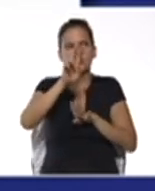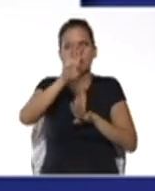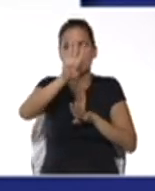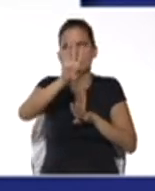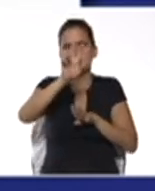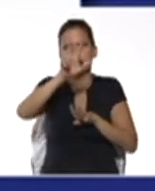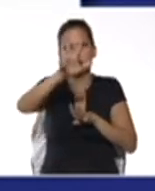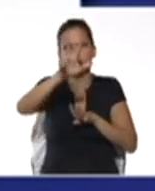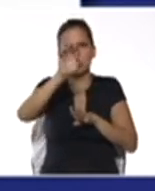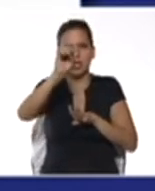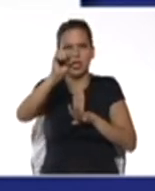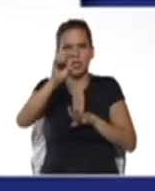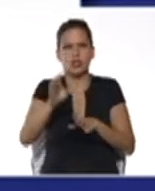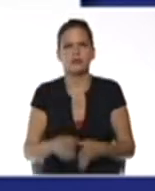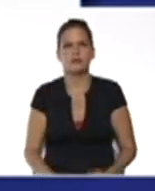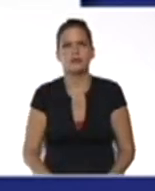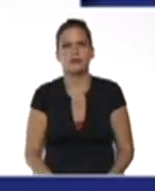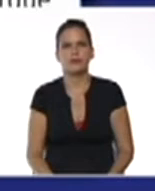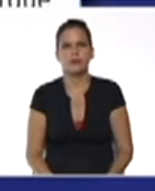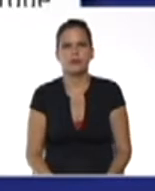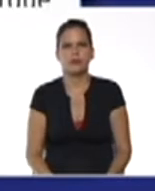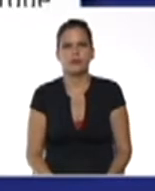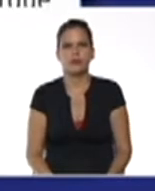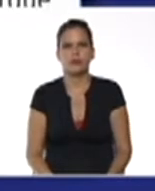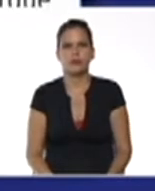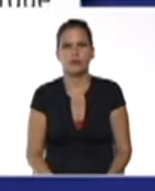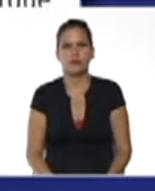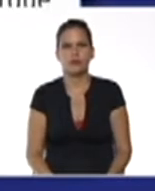Pasemos ahora a otro caso.